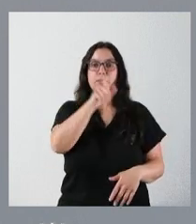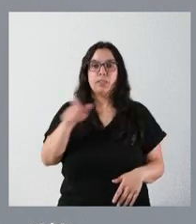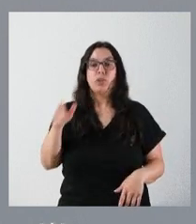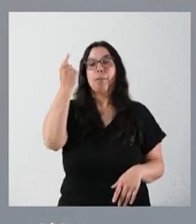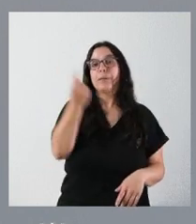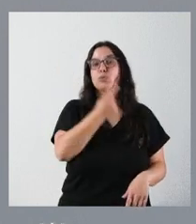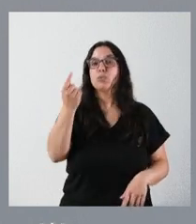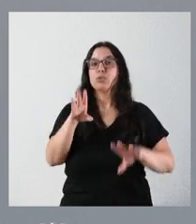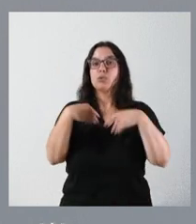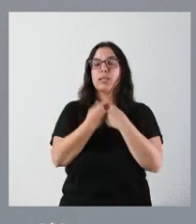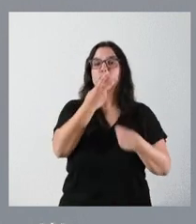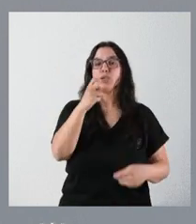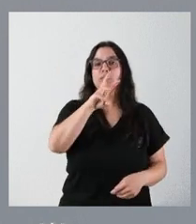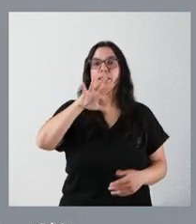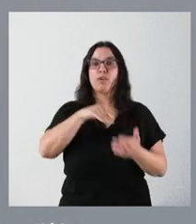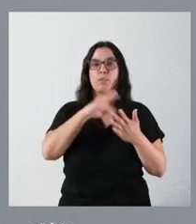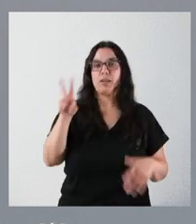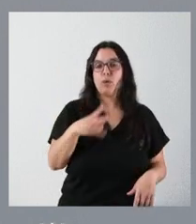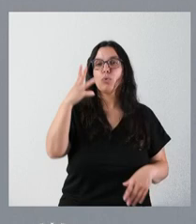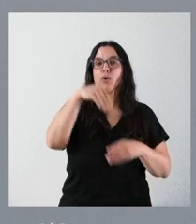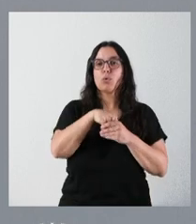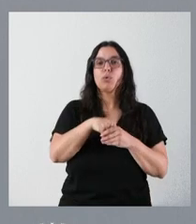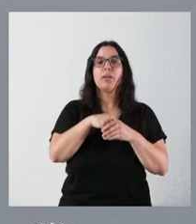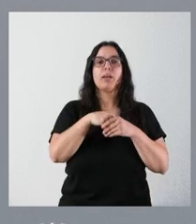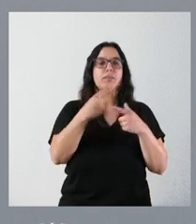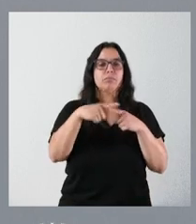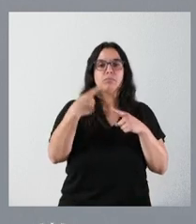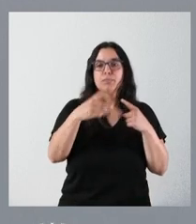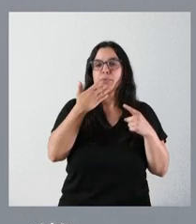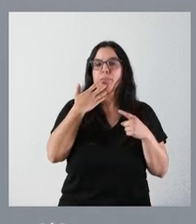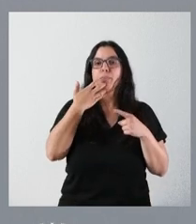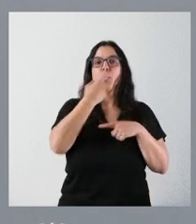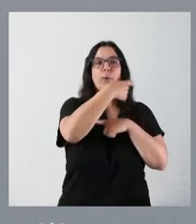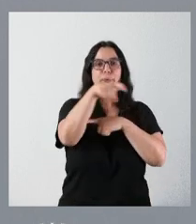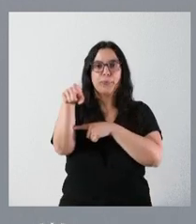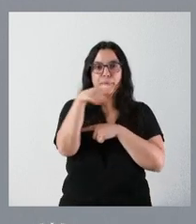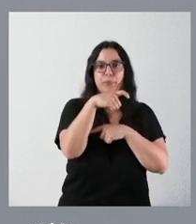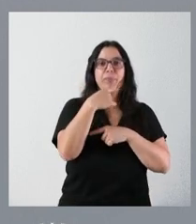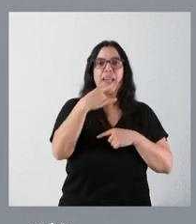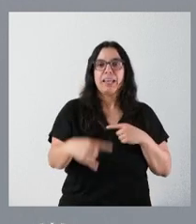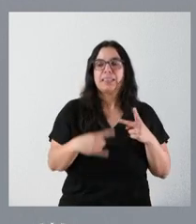les digo, a 235.000 euros. Incluye equipamientos tales como grúas de transporte eléctricas,